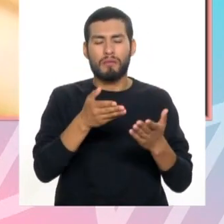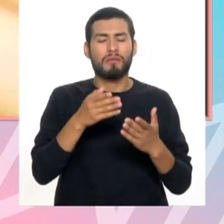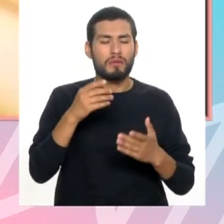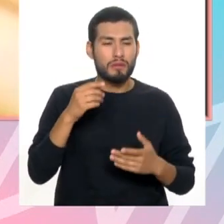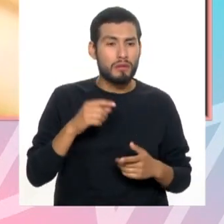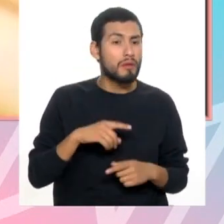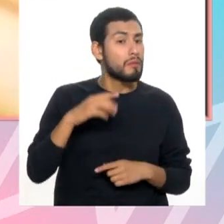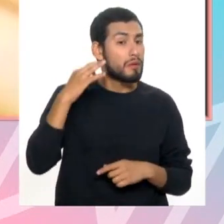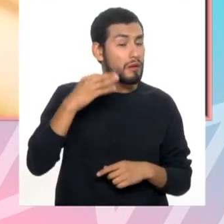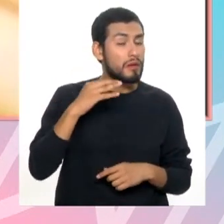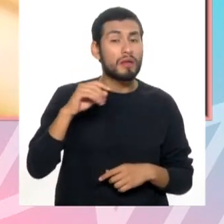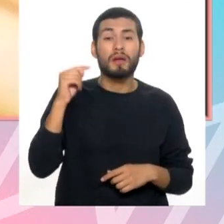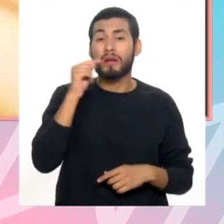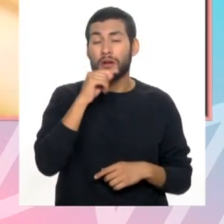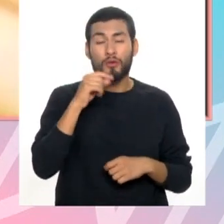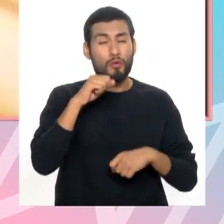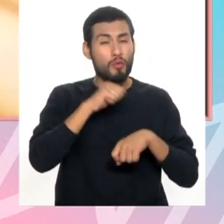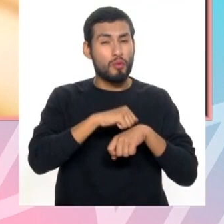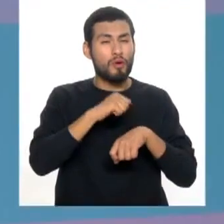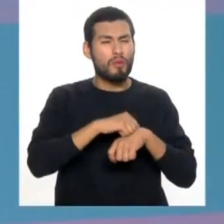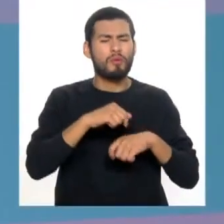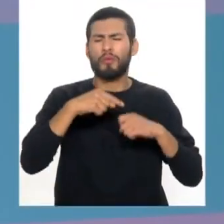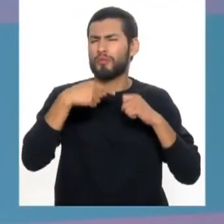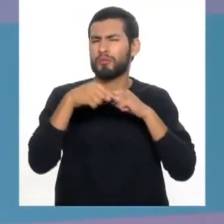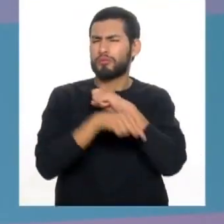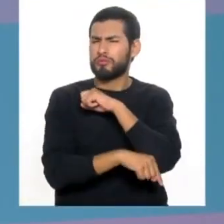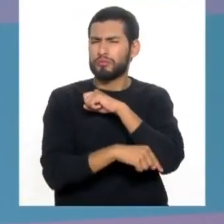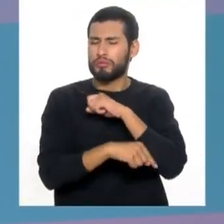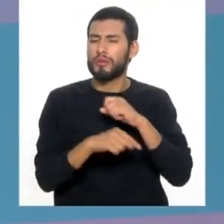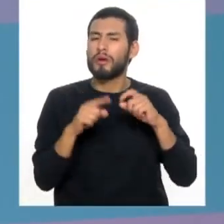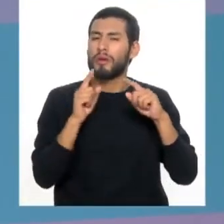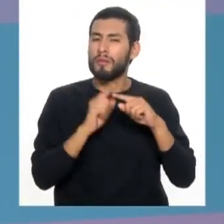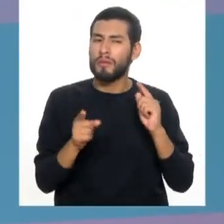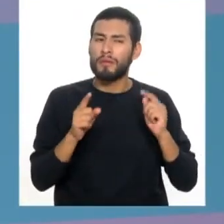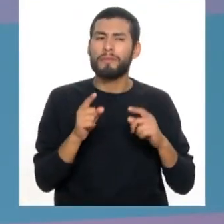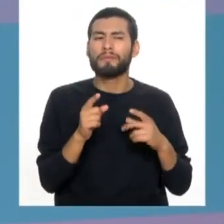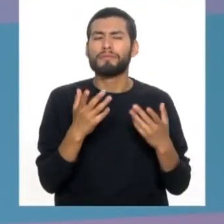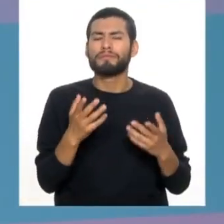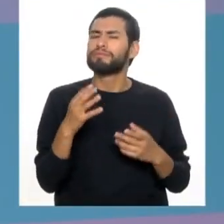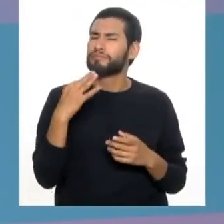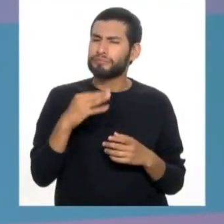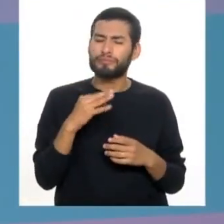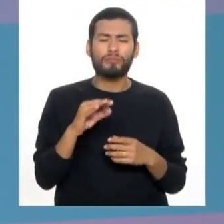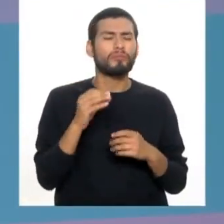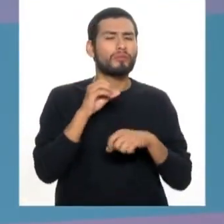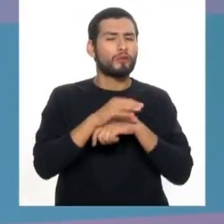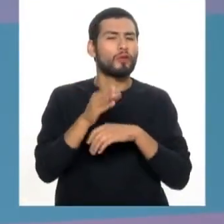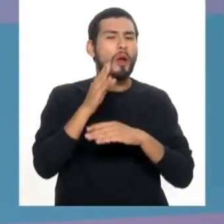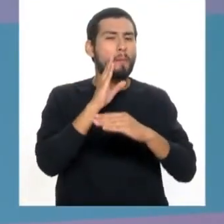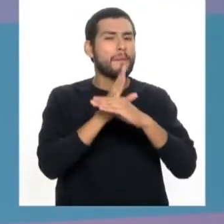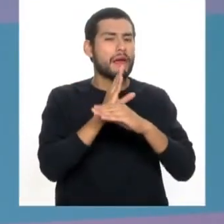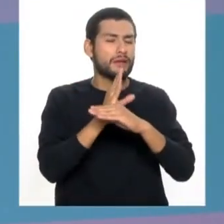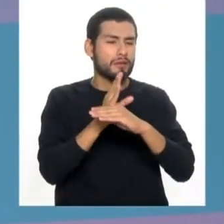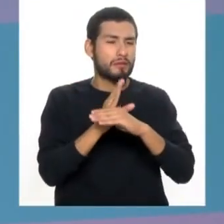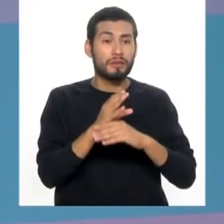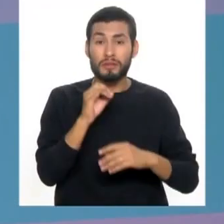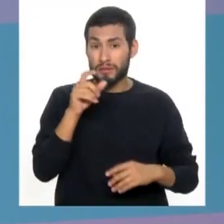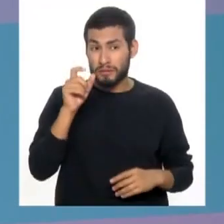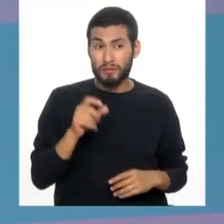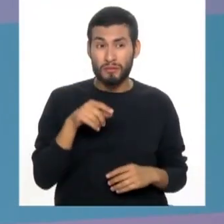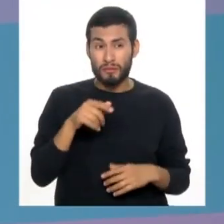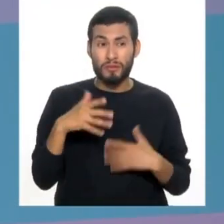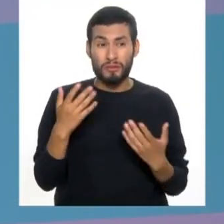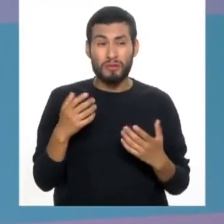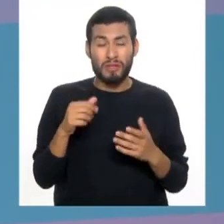Ojo, siempre el cepillo duro ya es para casos extremos, pero generalmente recomendamos siempre el cepillo medio. Si el paciente ha pasado realmente